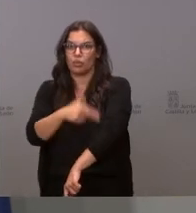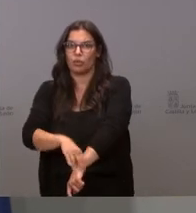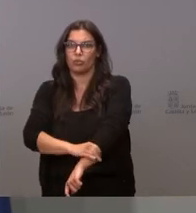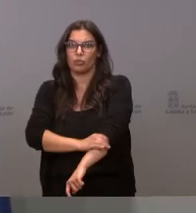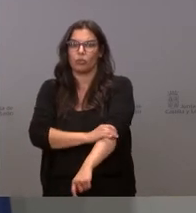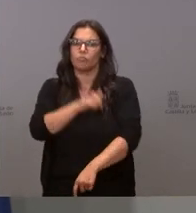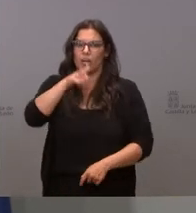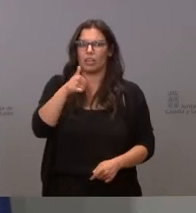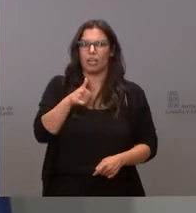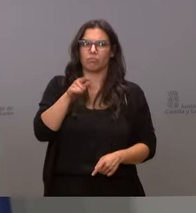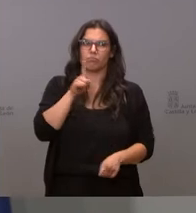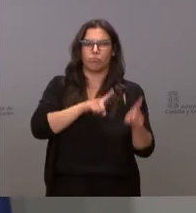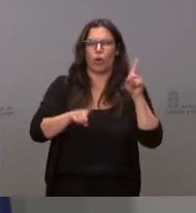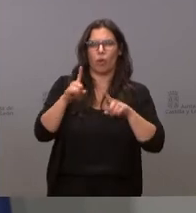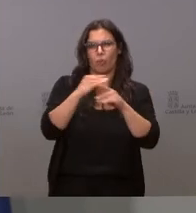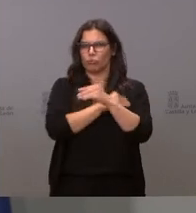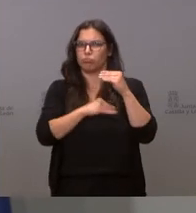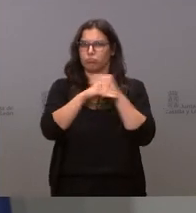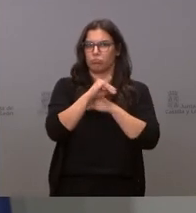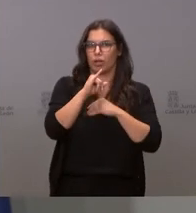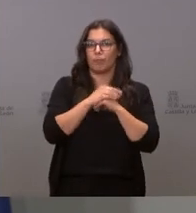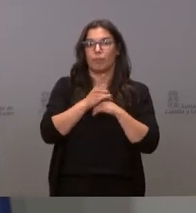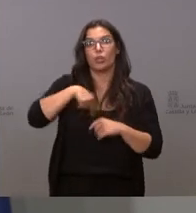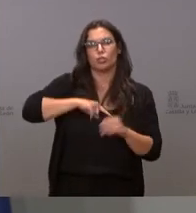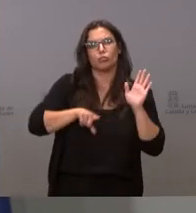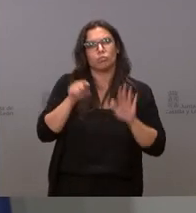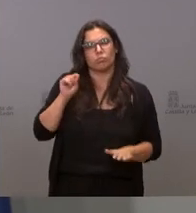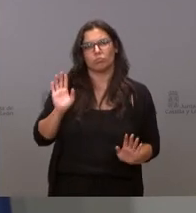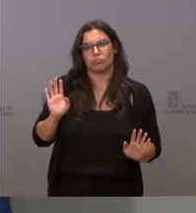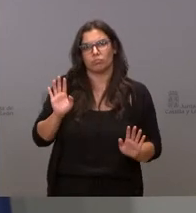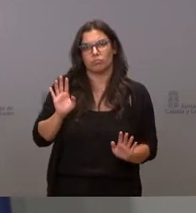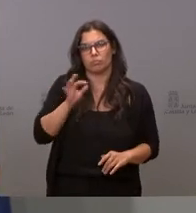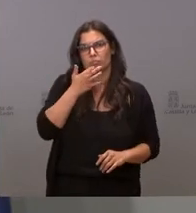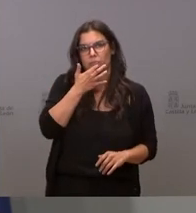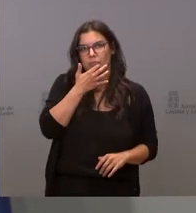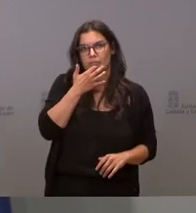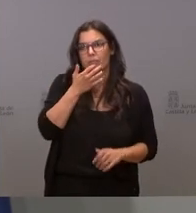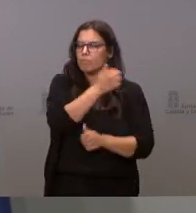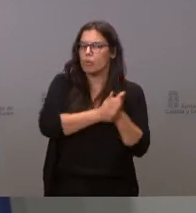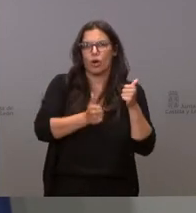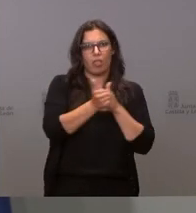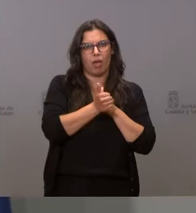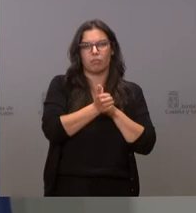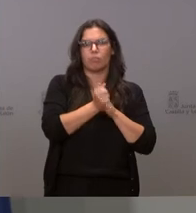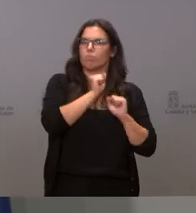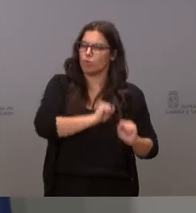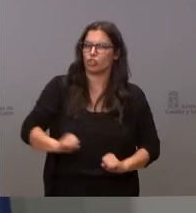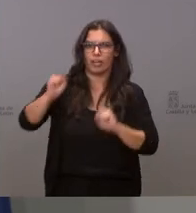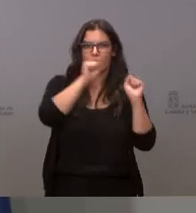cierta polémica por ese asunto y nosotros tomamos una decisión que es que era prioritario proteger